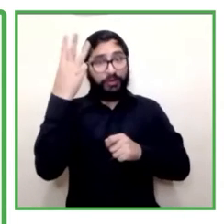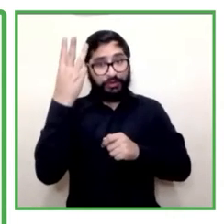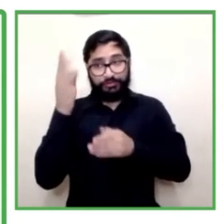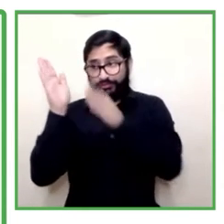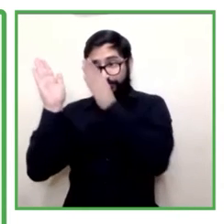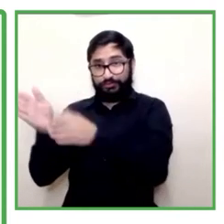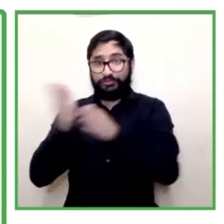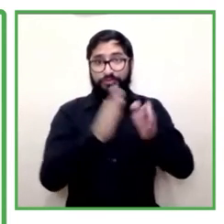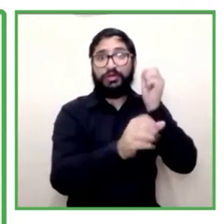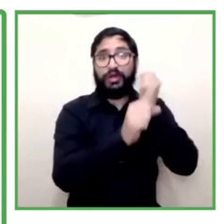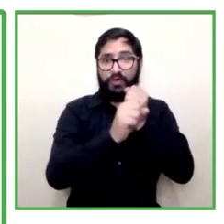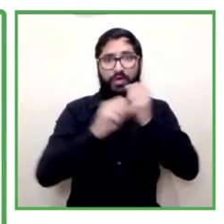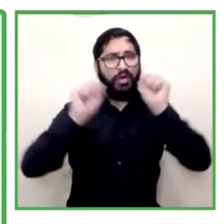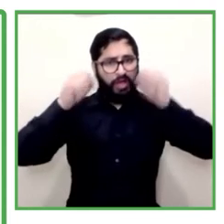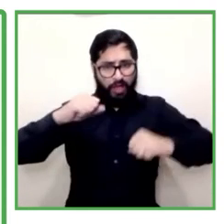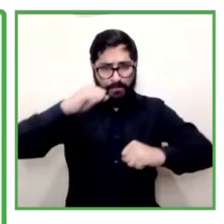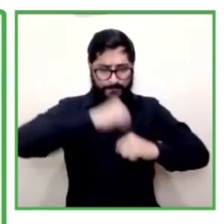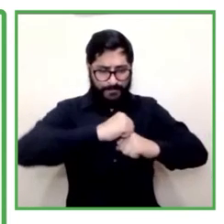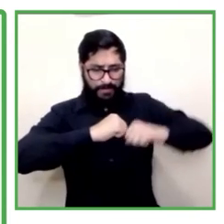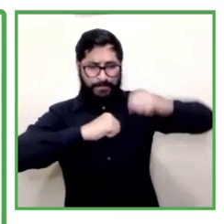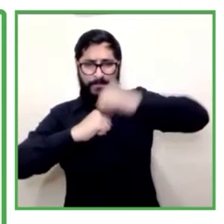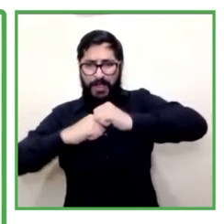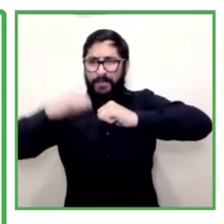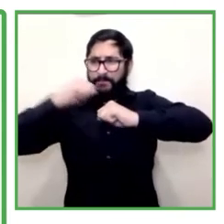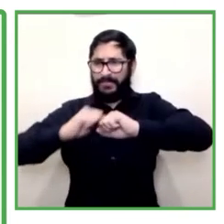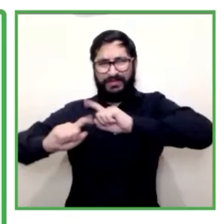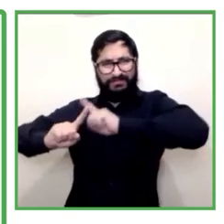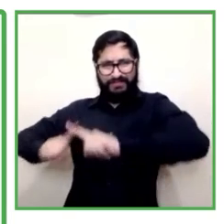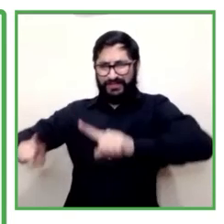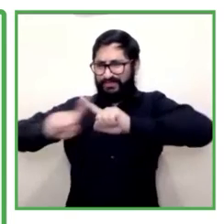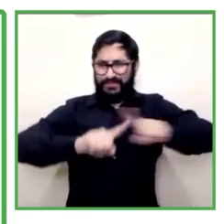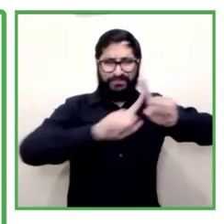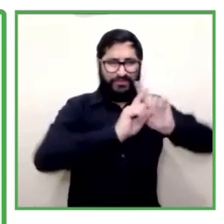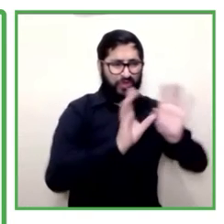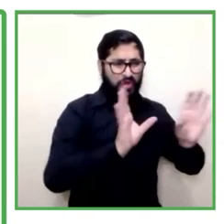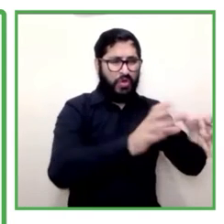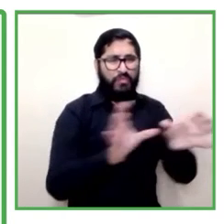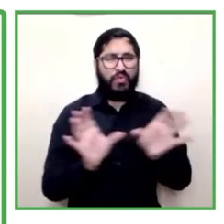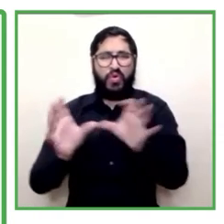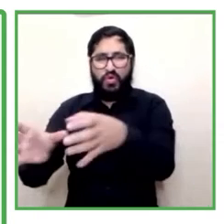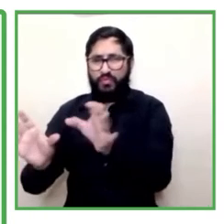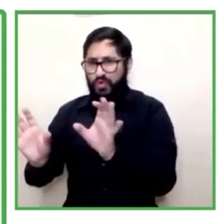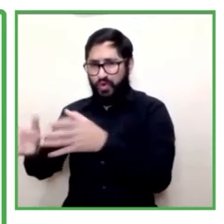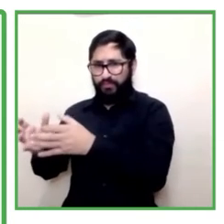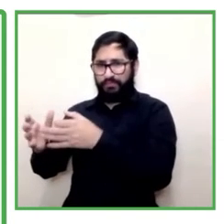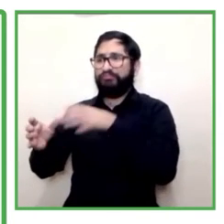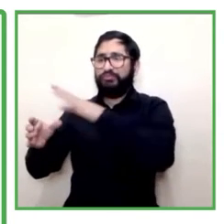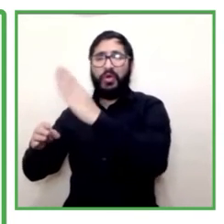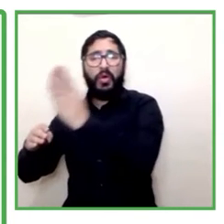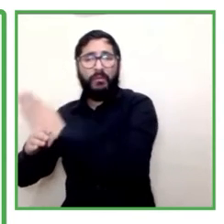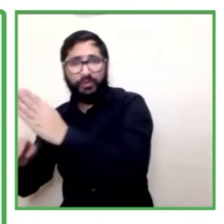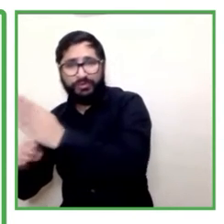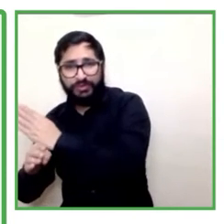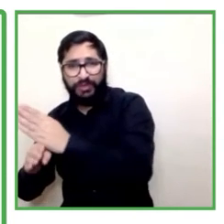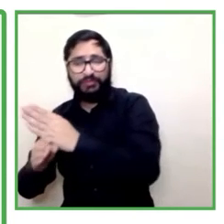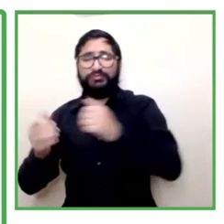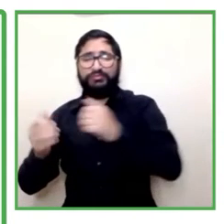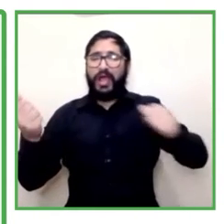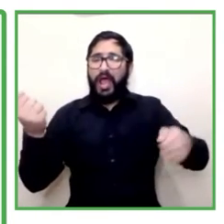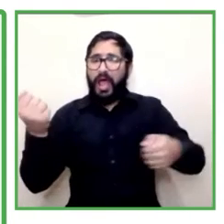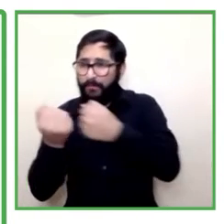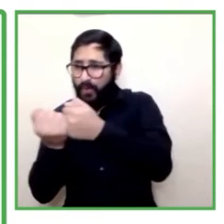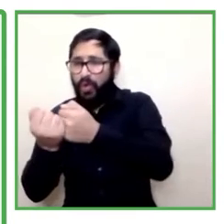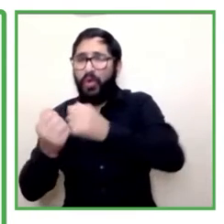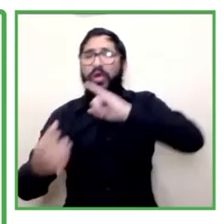organizaciones con diferentes empresarios para promover y aportar a la inclusión a la colocación de personas con discapacidad hay una